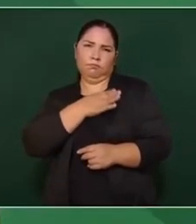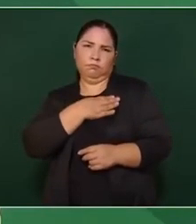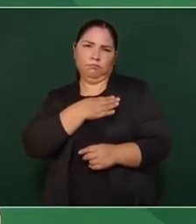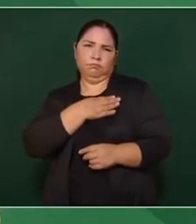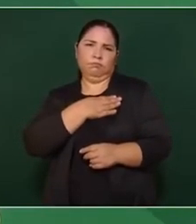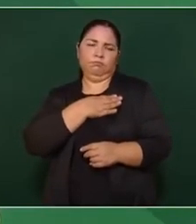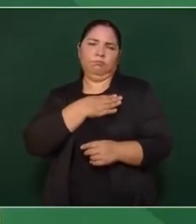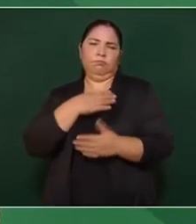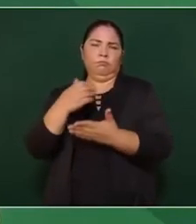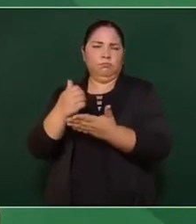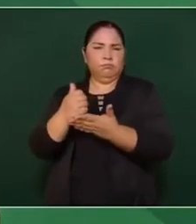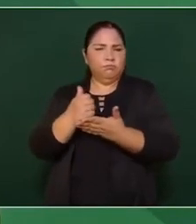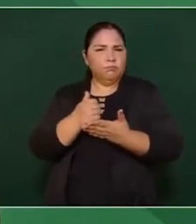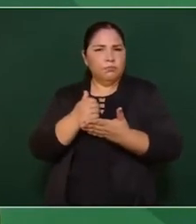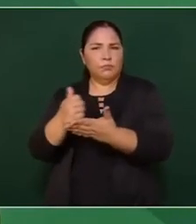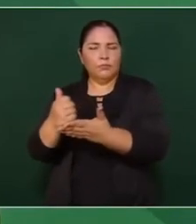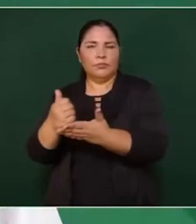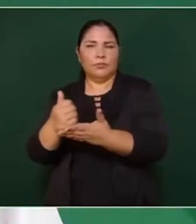solidario.